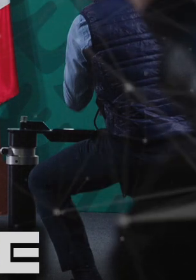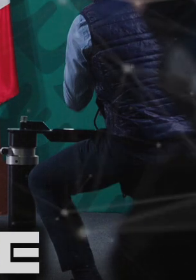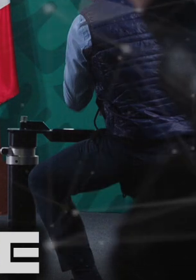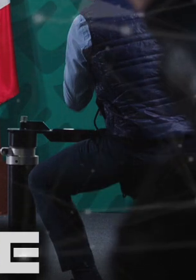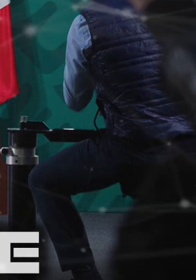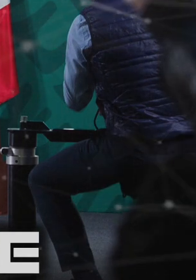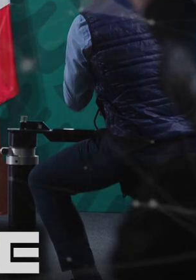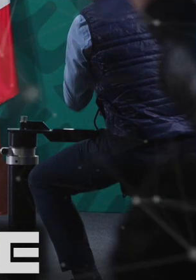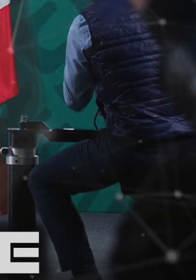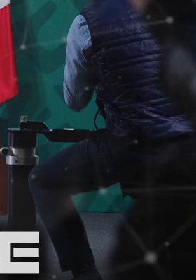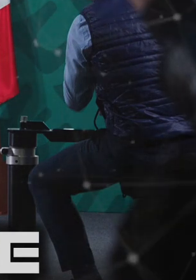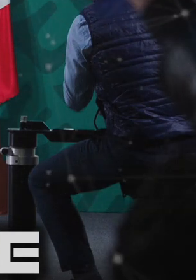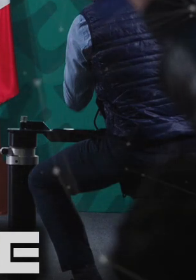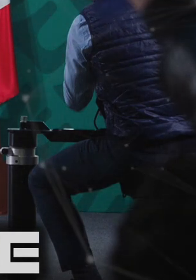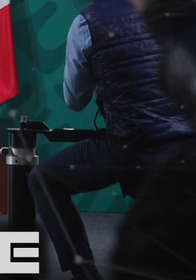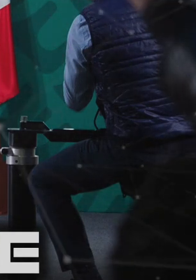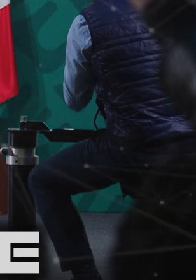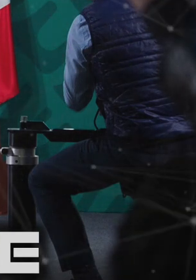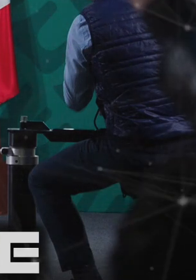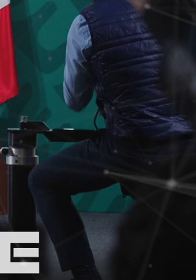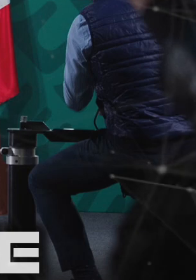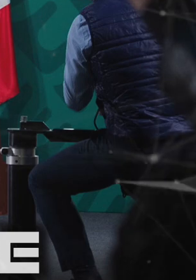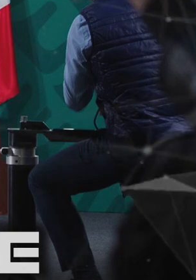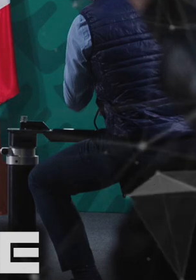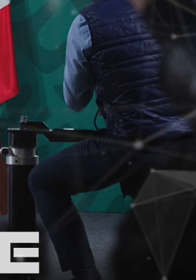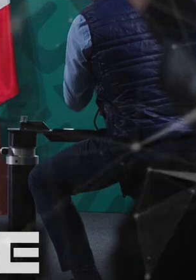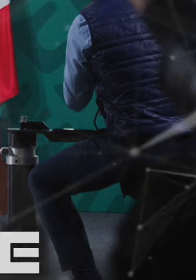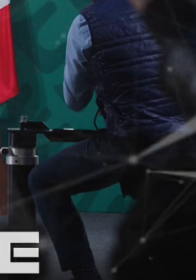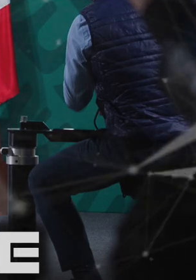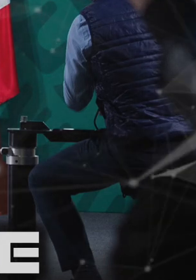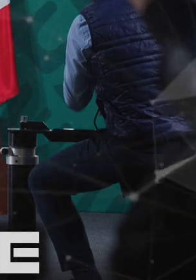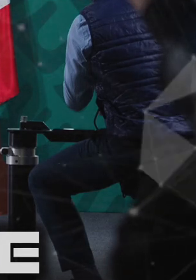El día de hoy el presidente Andrés Manuel López Obrador.